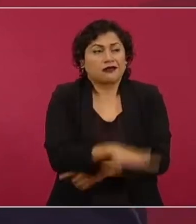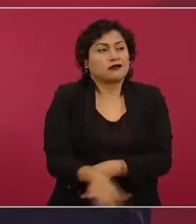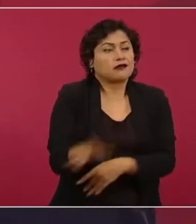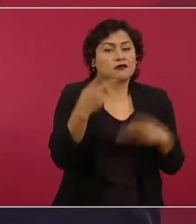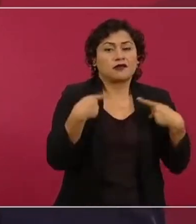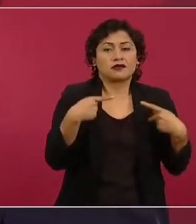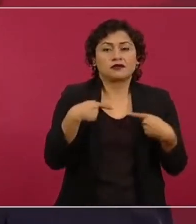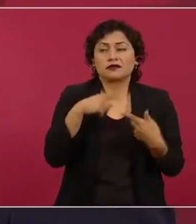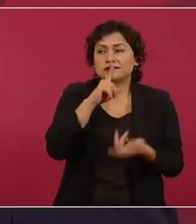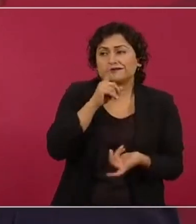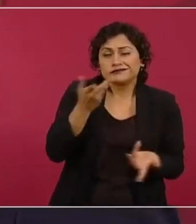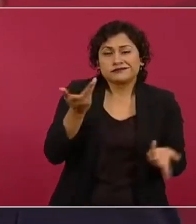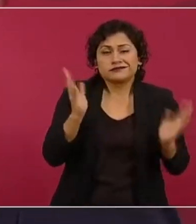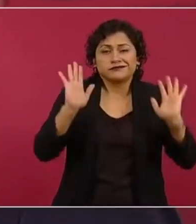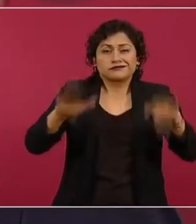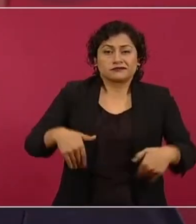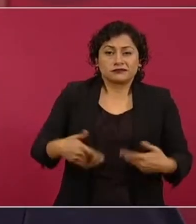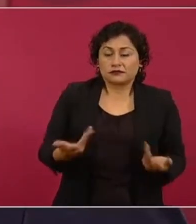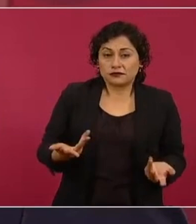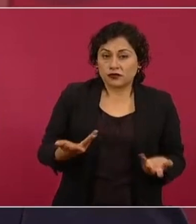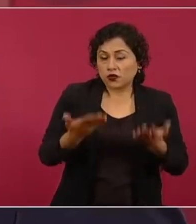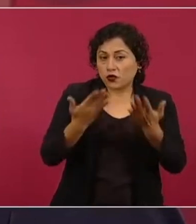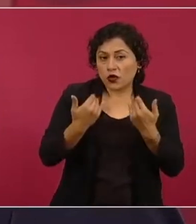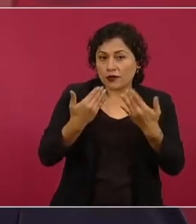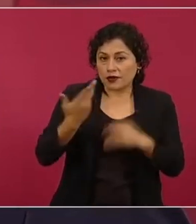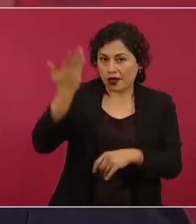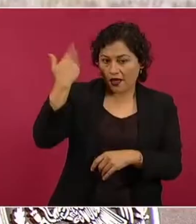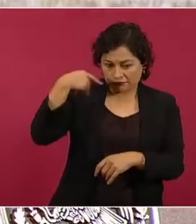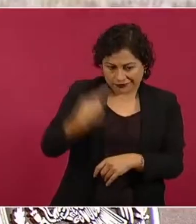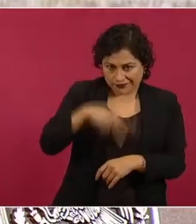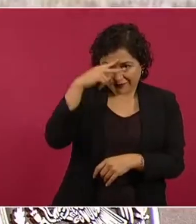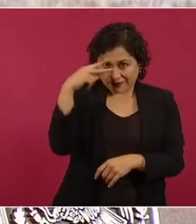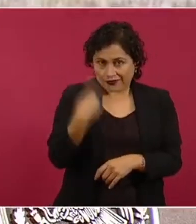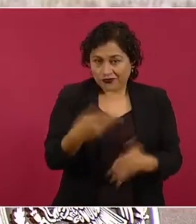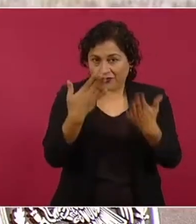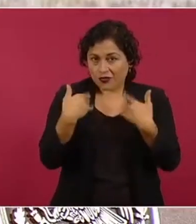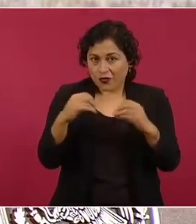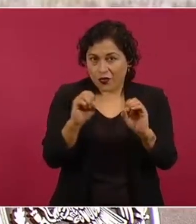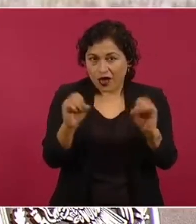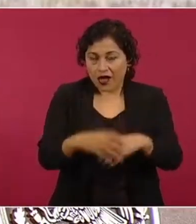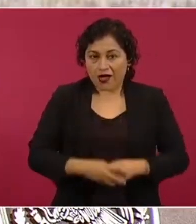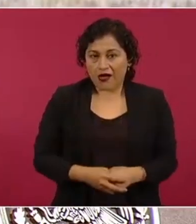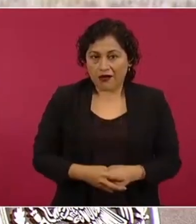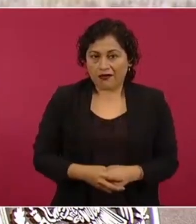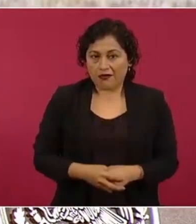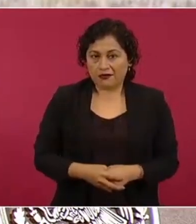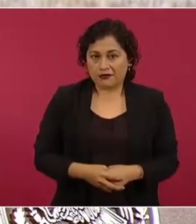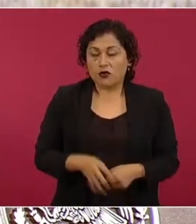en nuestro país. Pero había que